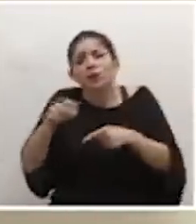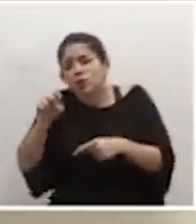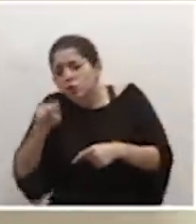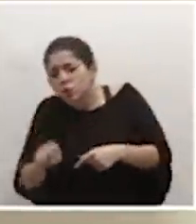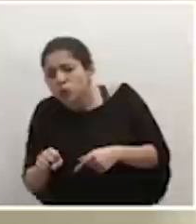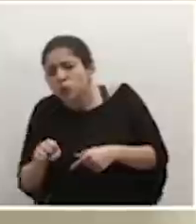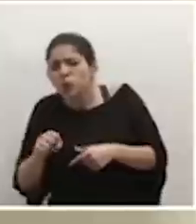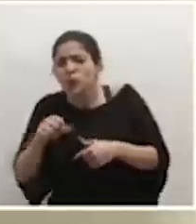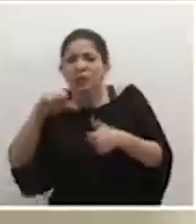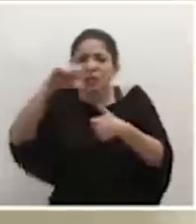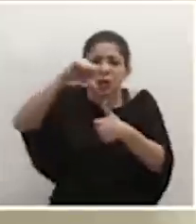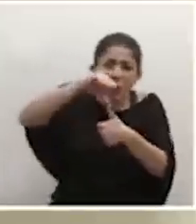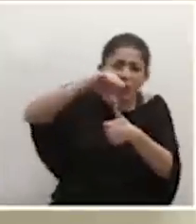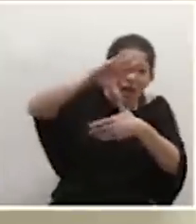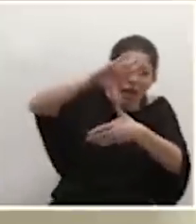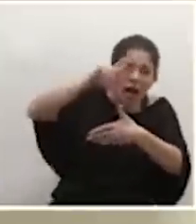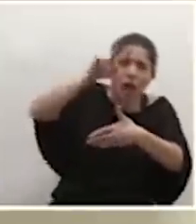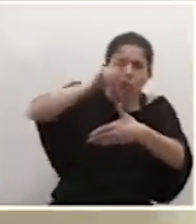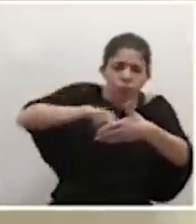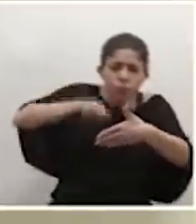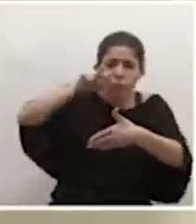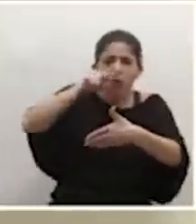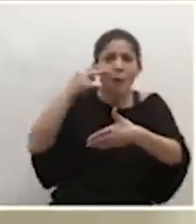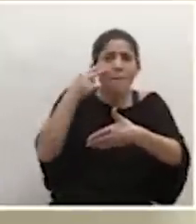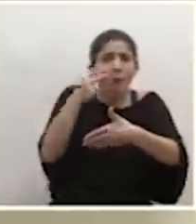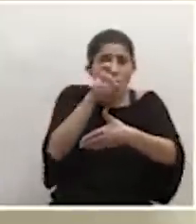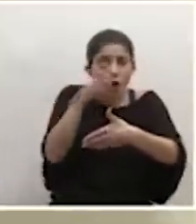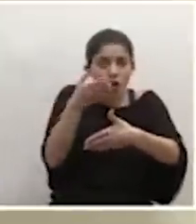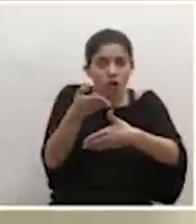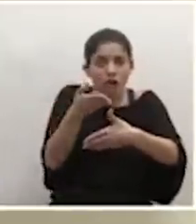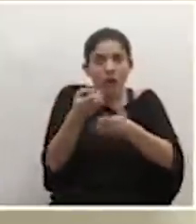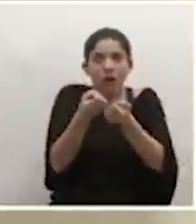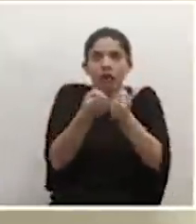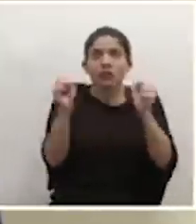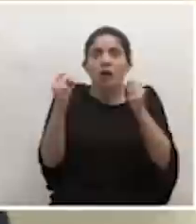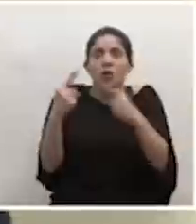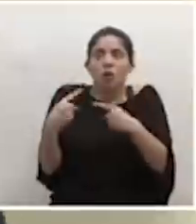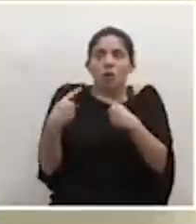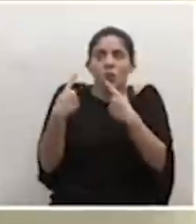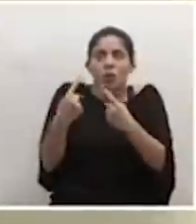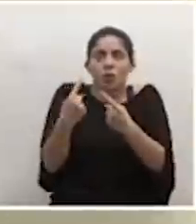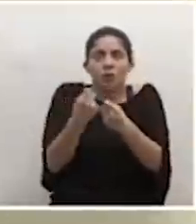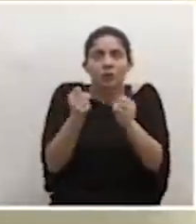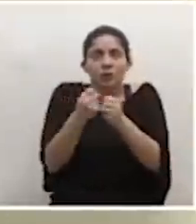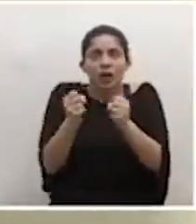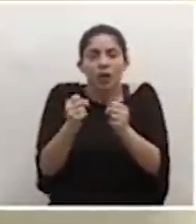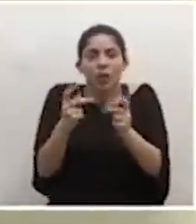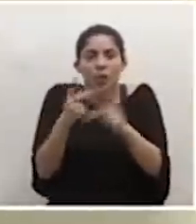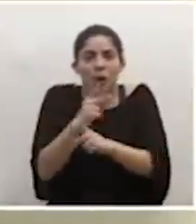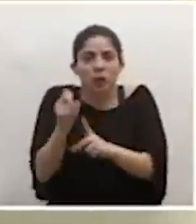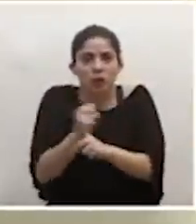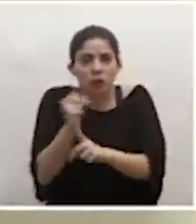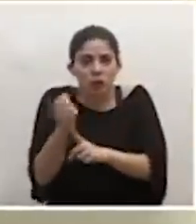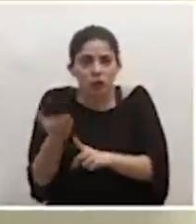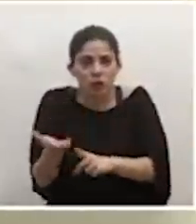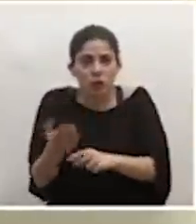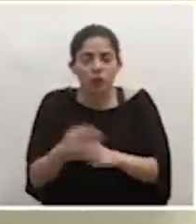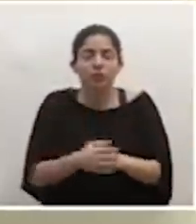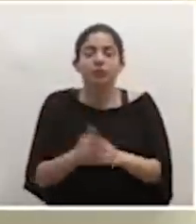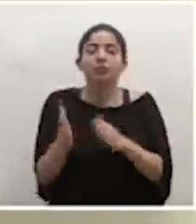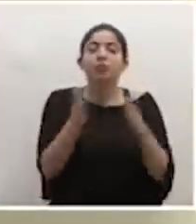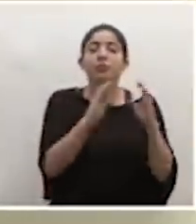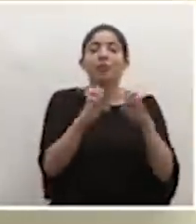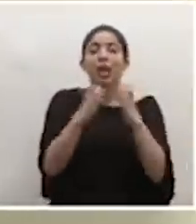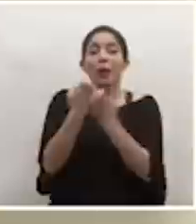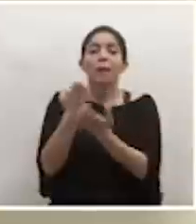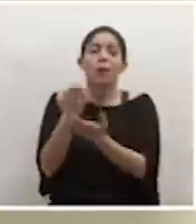centroamericano y que Costa Rica más bien ha estado desde este momento librada de una situación mucho más crítica. Con respecto al